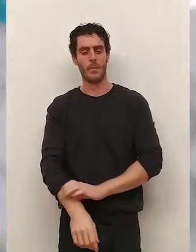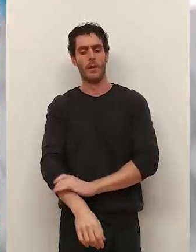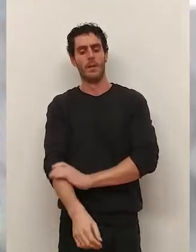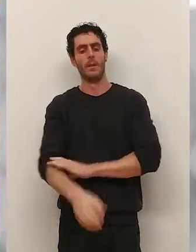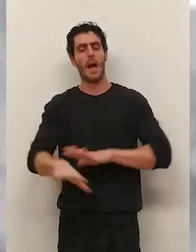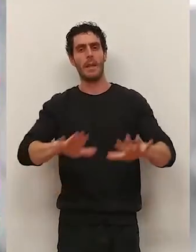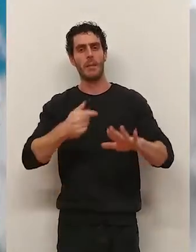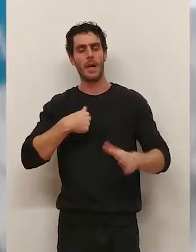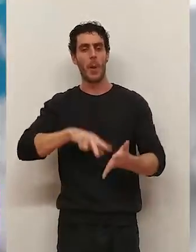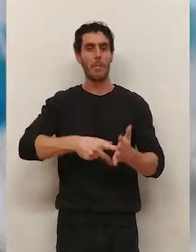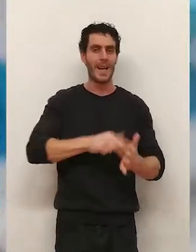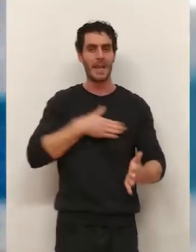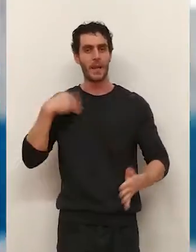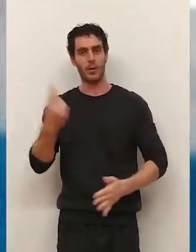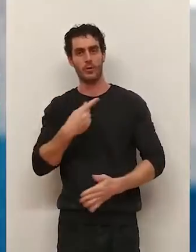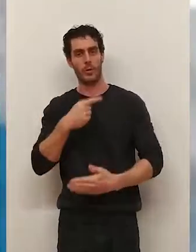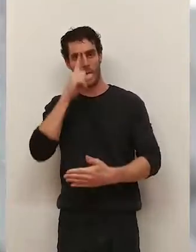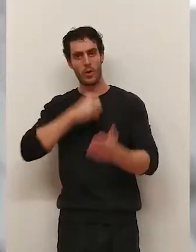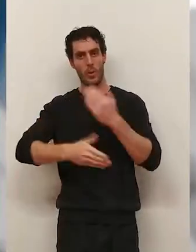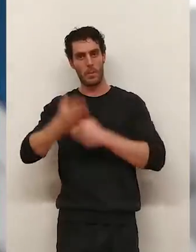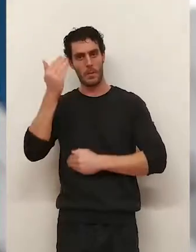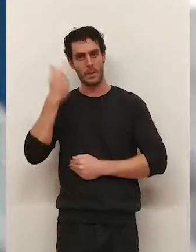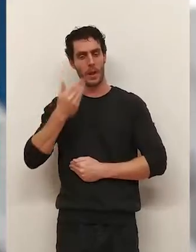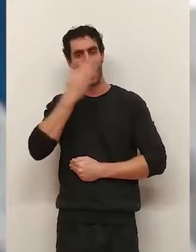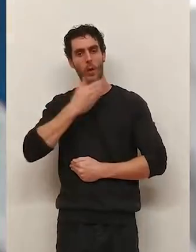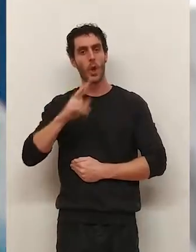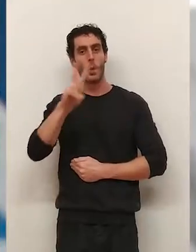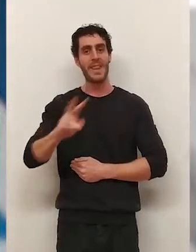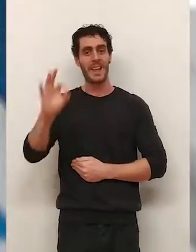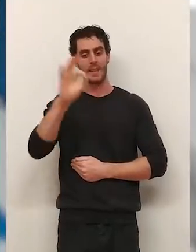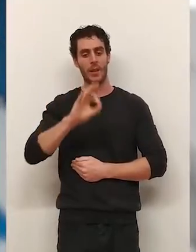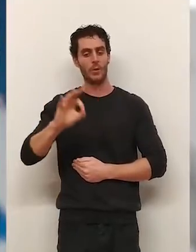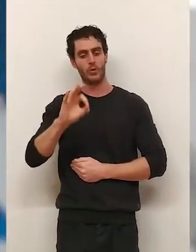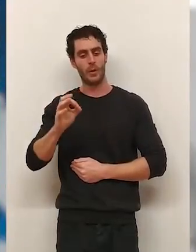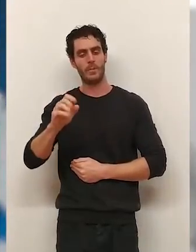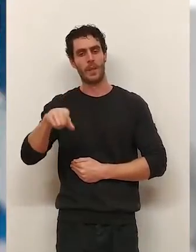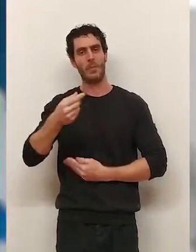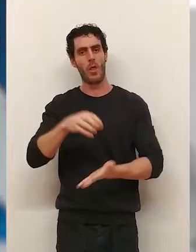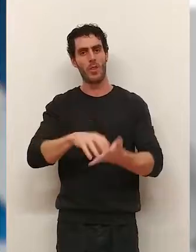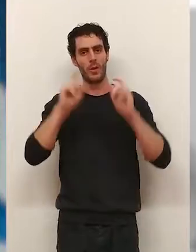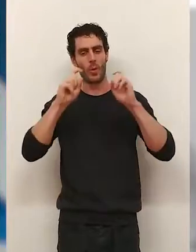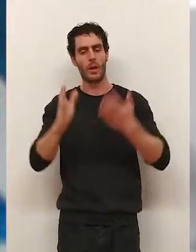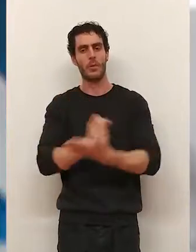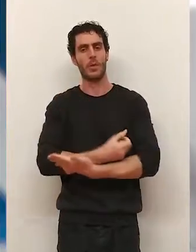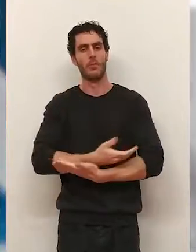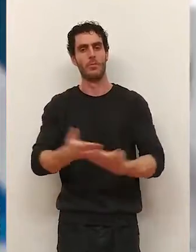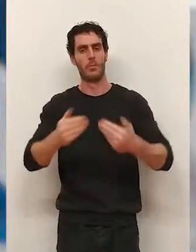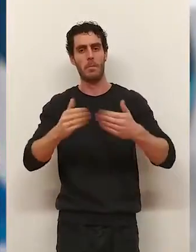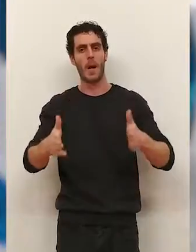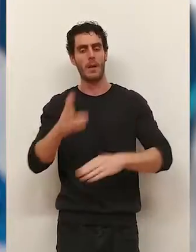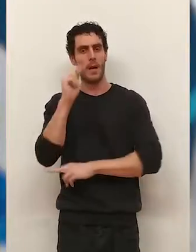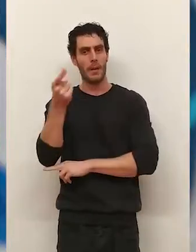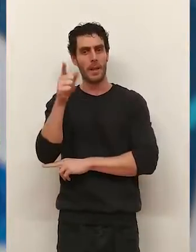Esta actividad, yo solo quiero bailar, que el curso pasado llegó al Colegio Vicente Ochoa, se abrirá a todos los centros educativos.